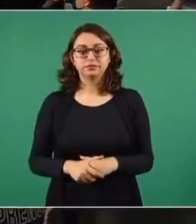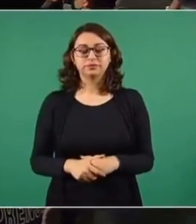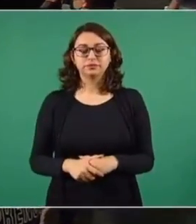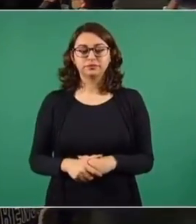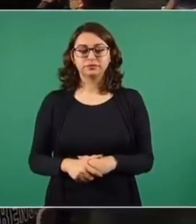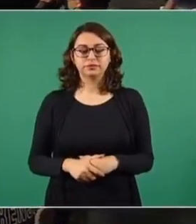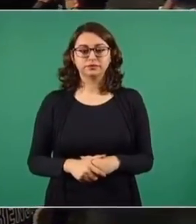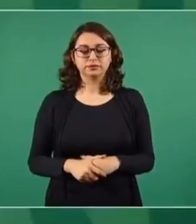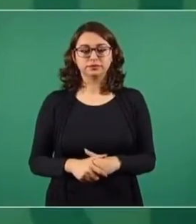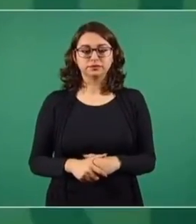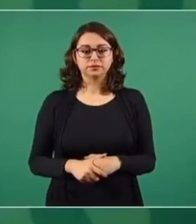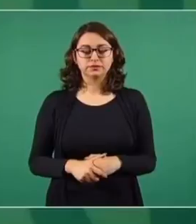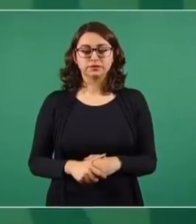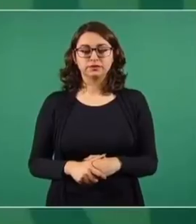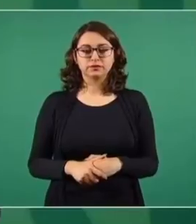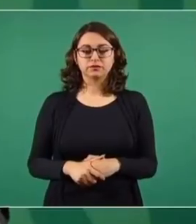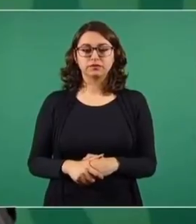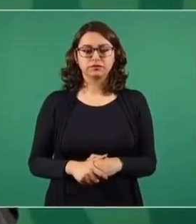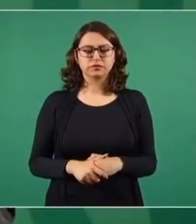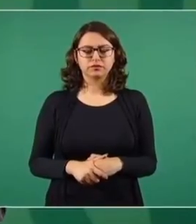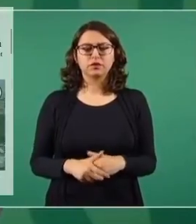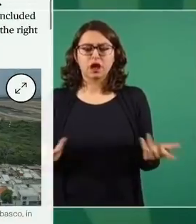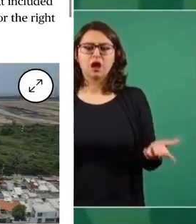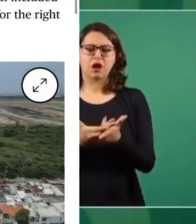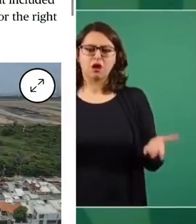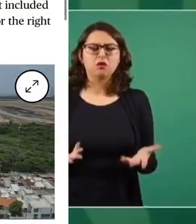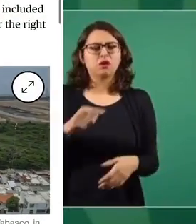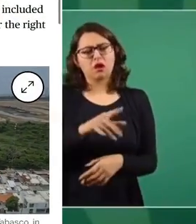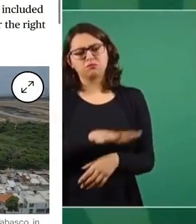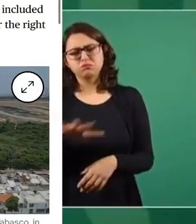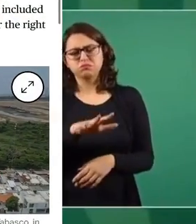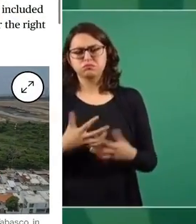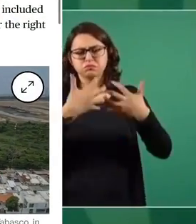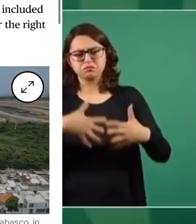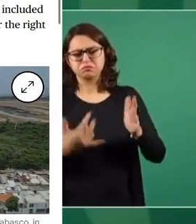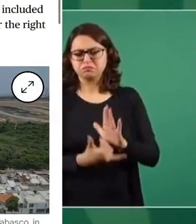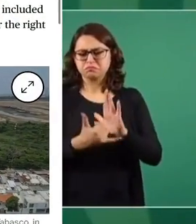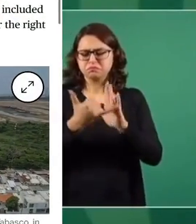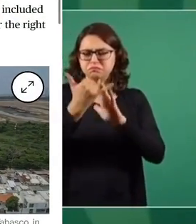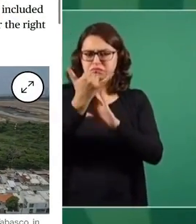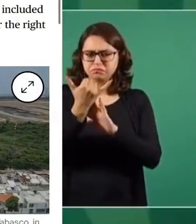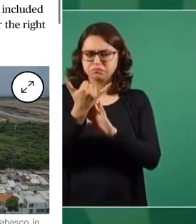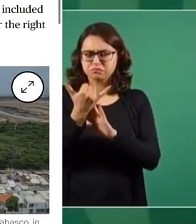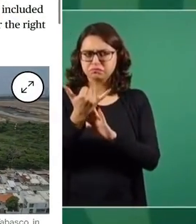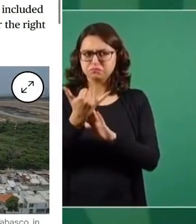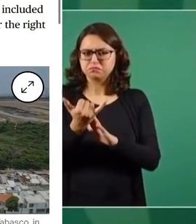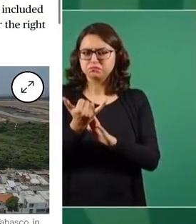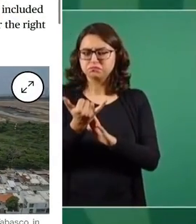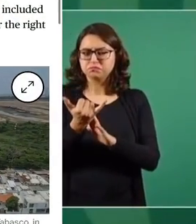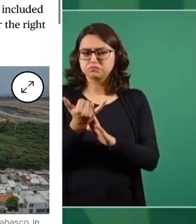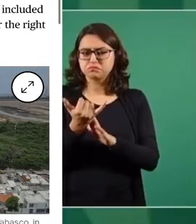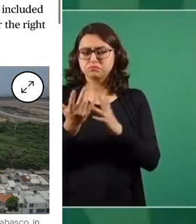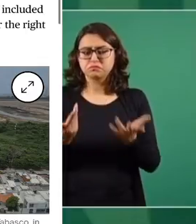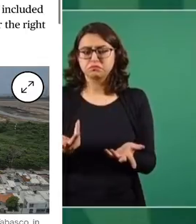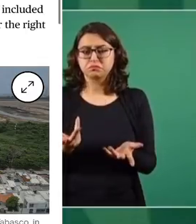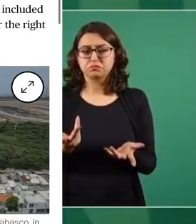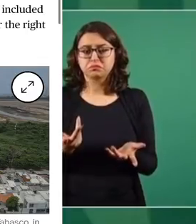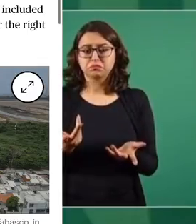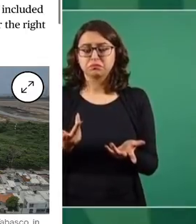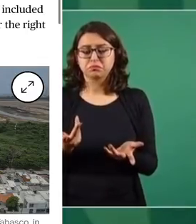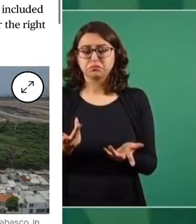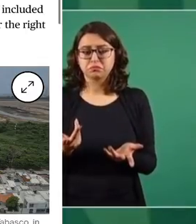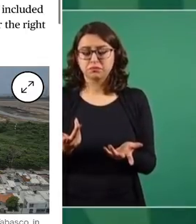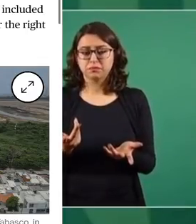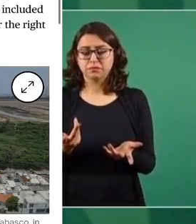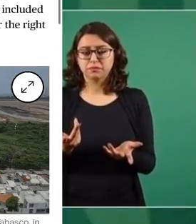Bueno, que estamos construyendo esta refinería que no se llevaba a cabo ninguna